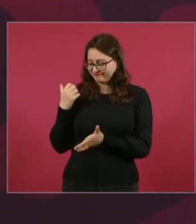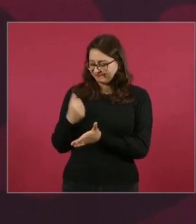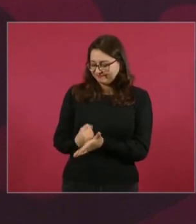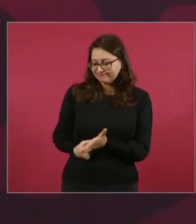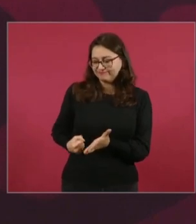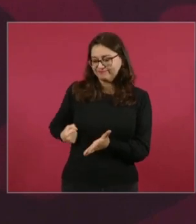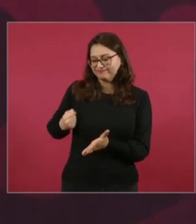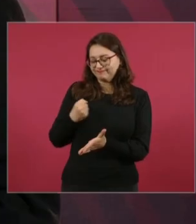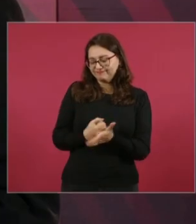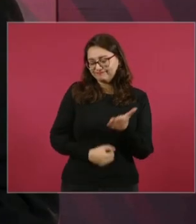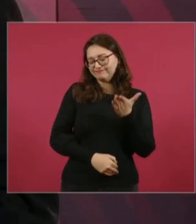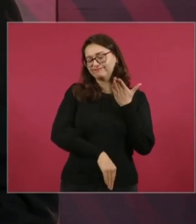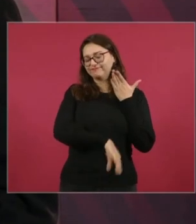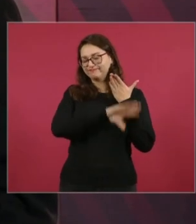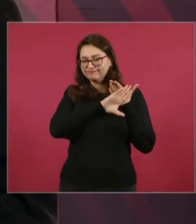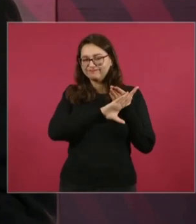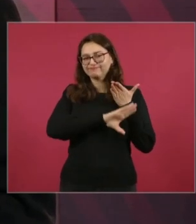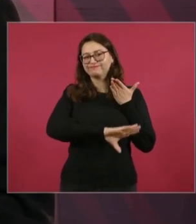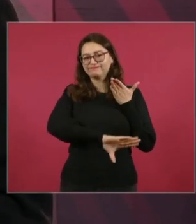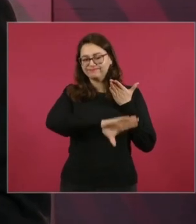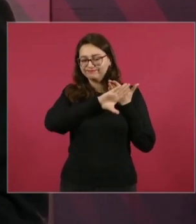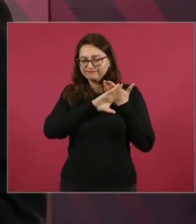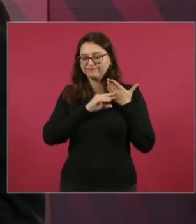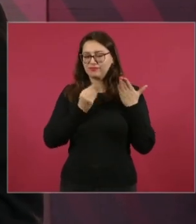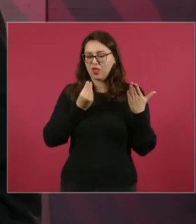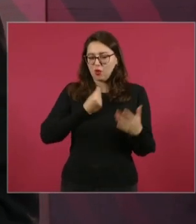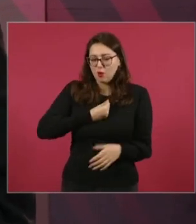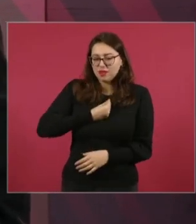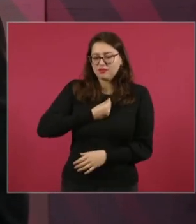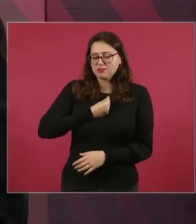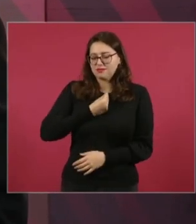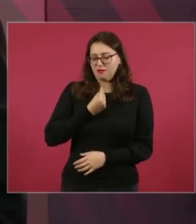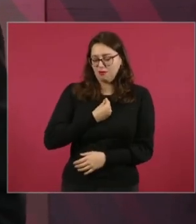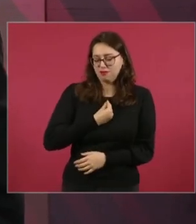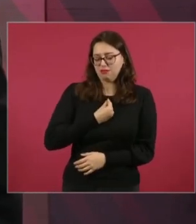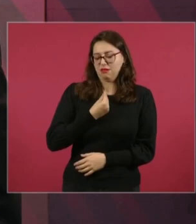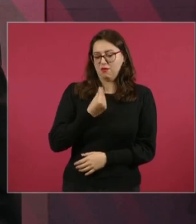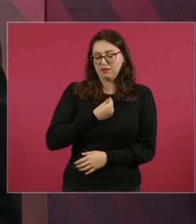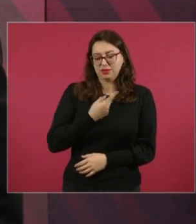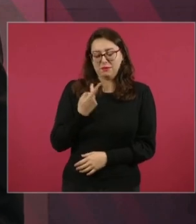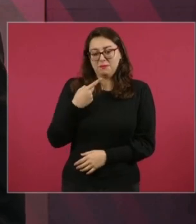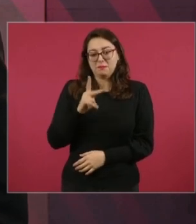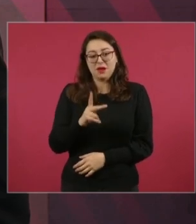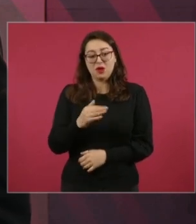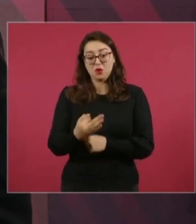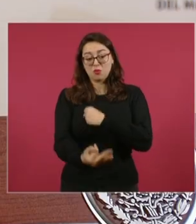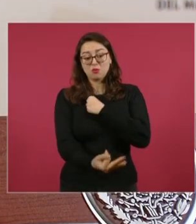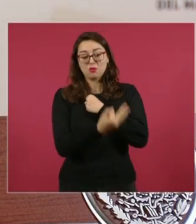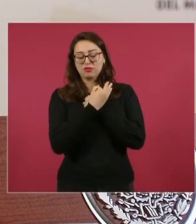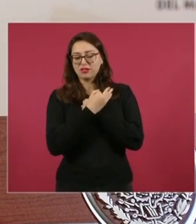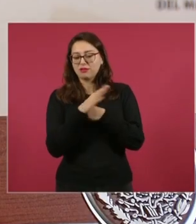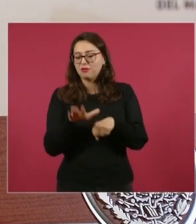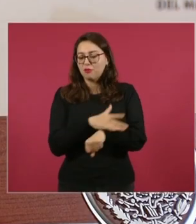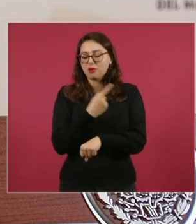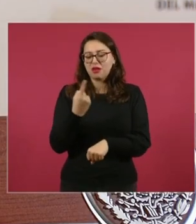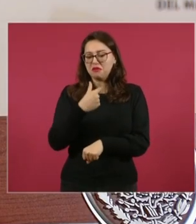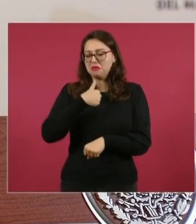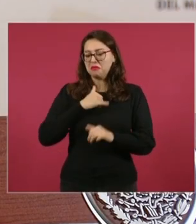ataques. Pero, ¿qué es lo que más protege la conciencia?